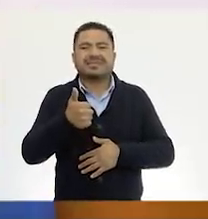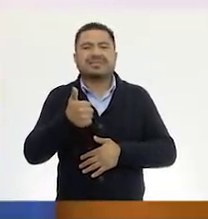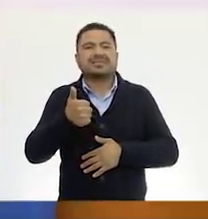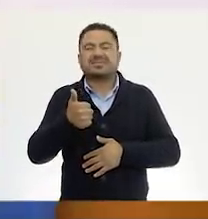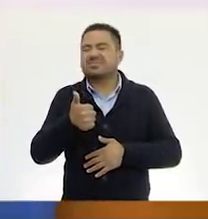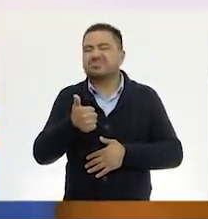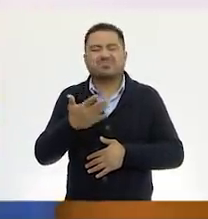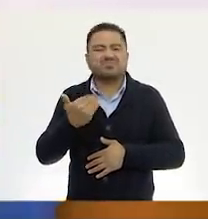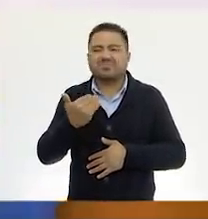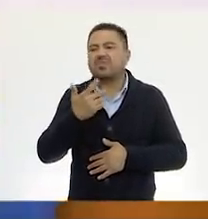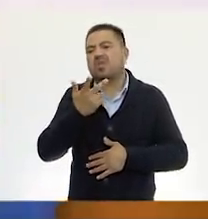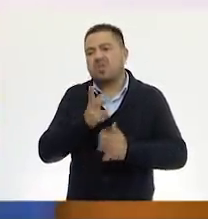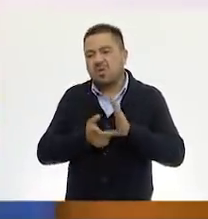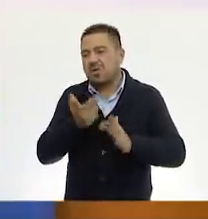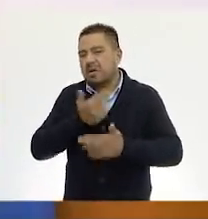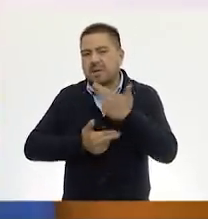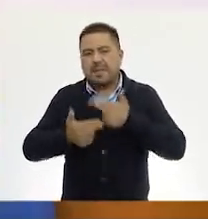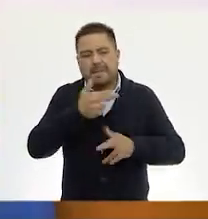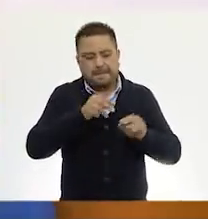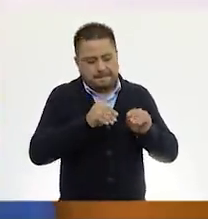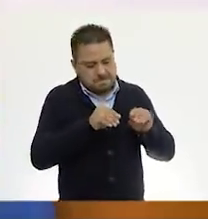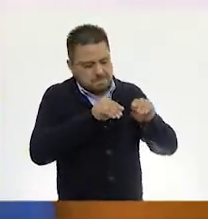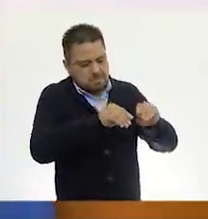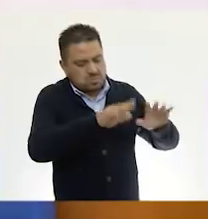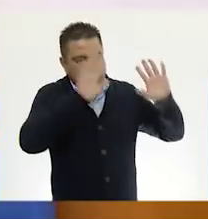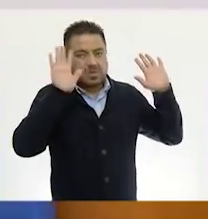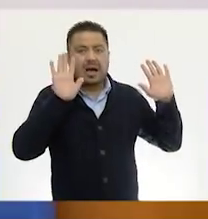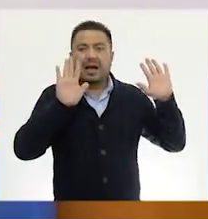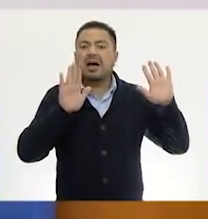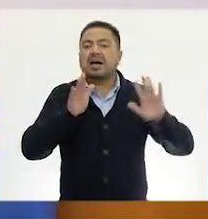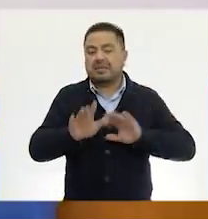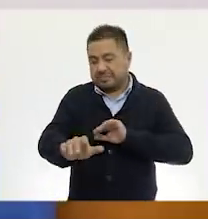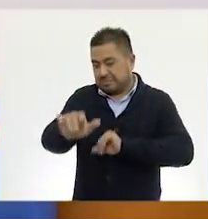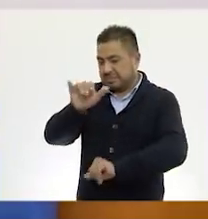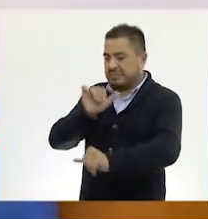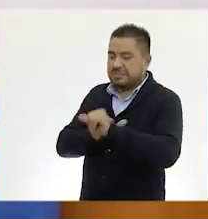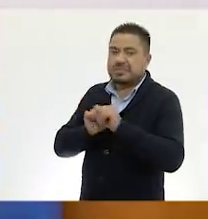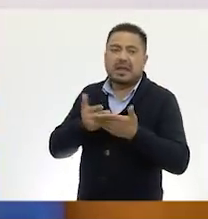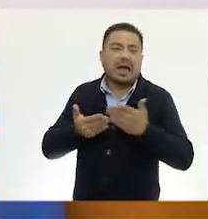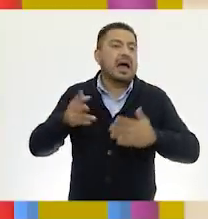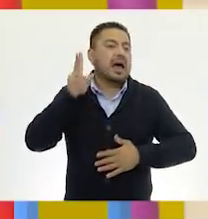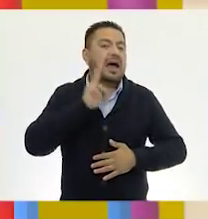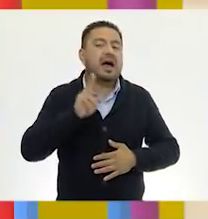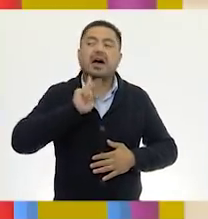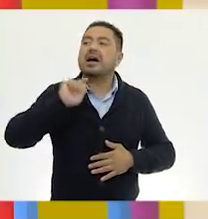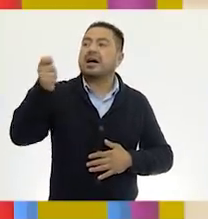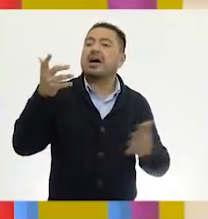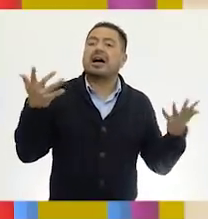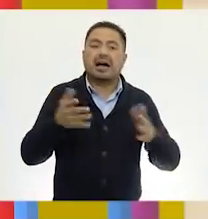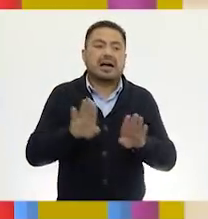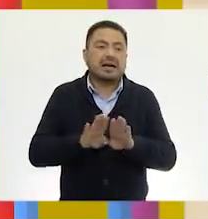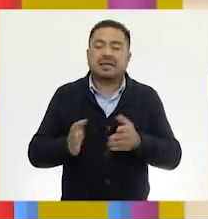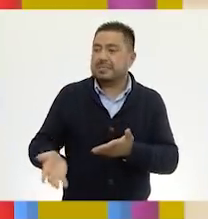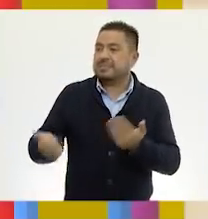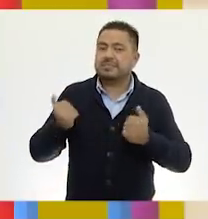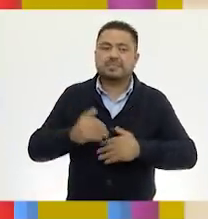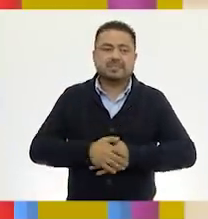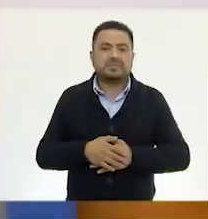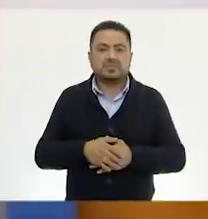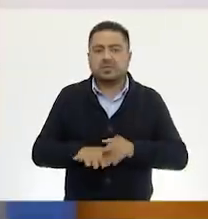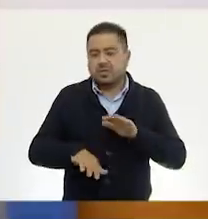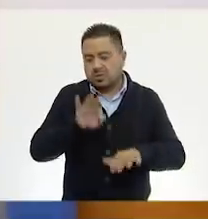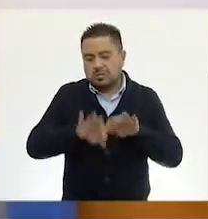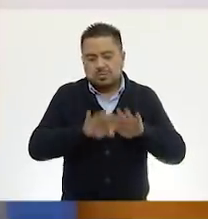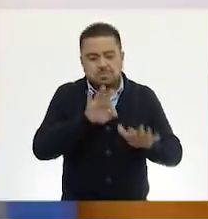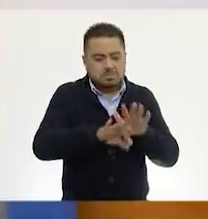me paso por uno y la regresamos entonces al montoncito. Muy bien. Siguiente turno. Vamos a ver. Vamos a ver cómo lo hace. Continuamos con este juego. tomo las